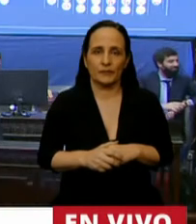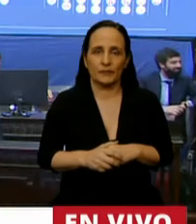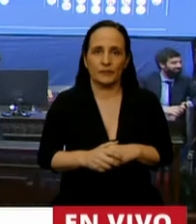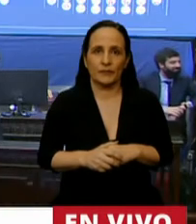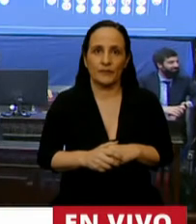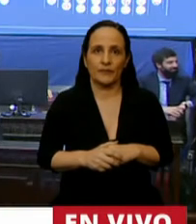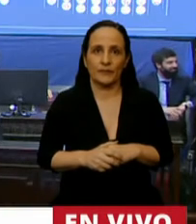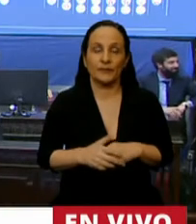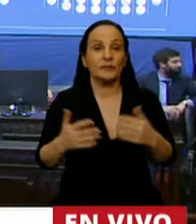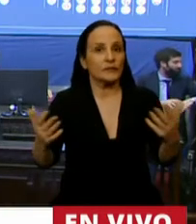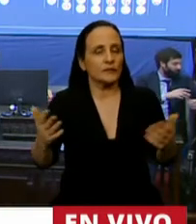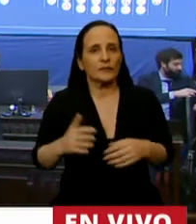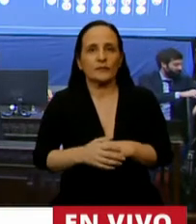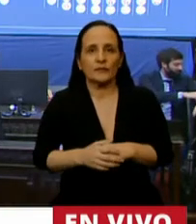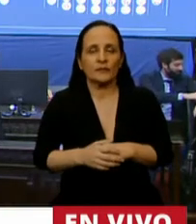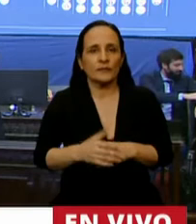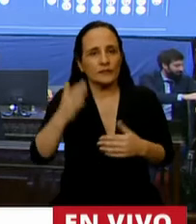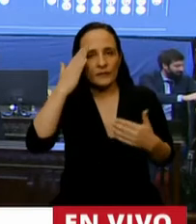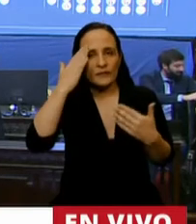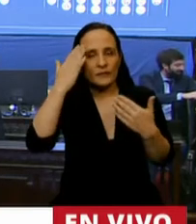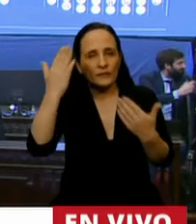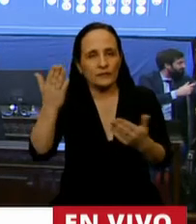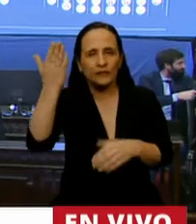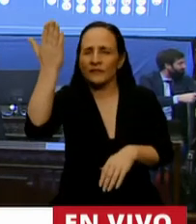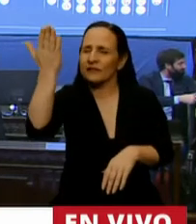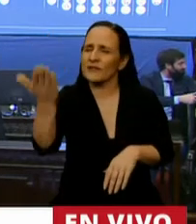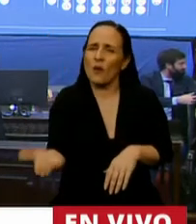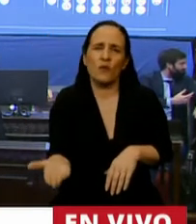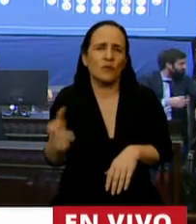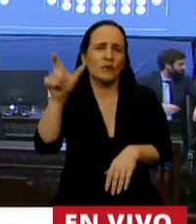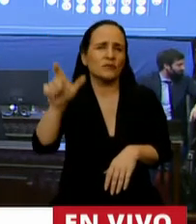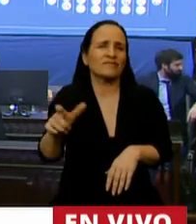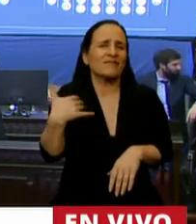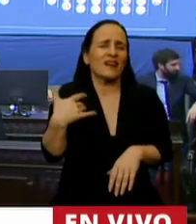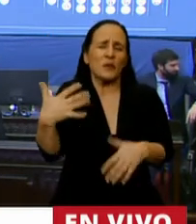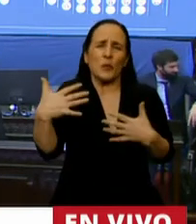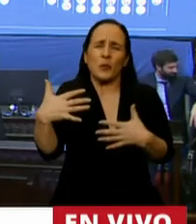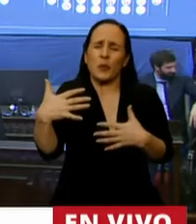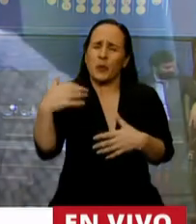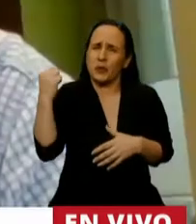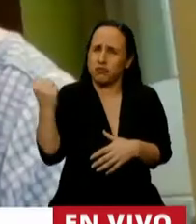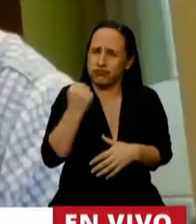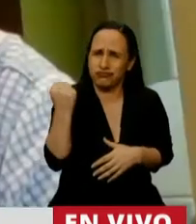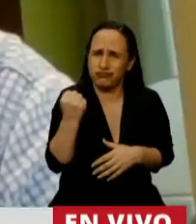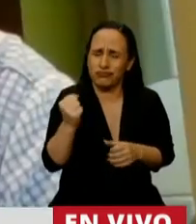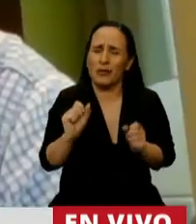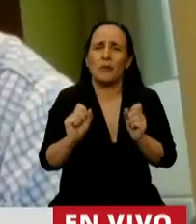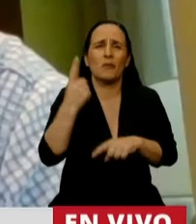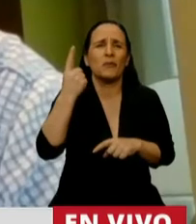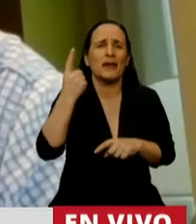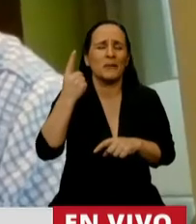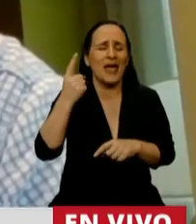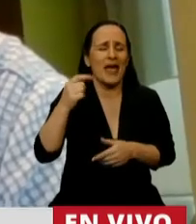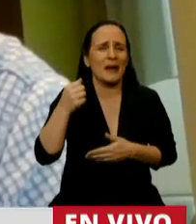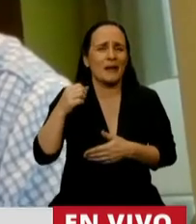A un gran trascendental argentino, primer premio Nobel en